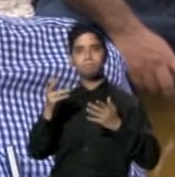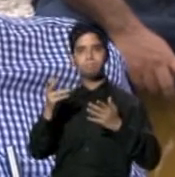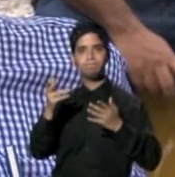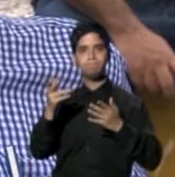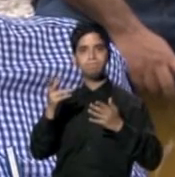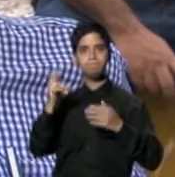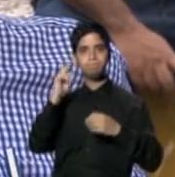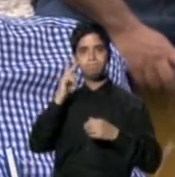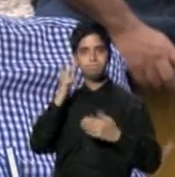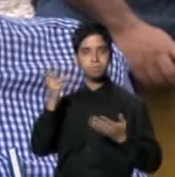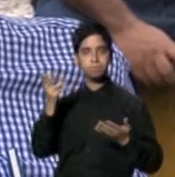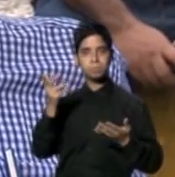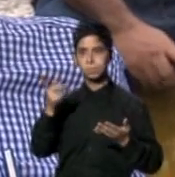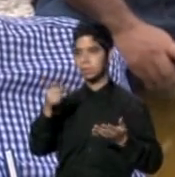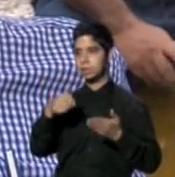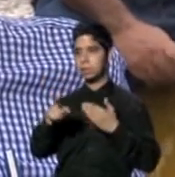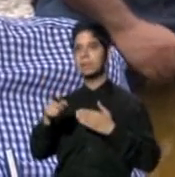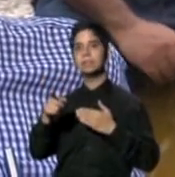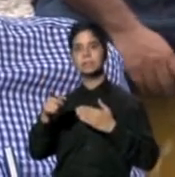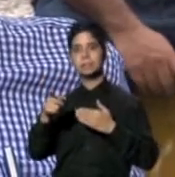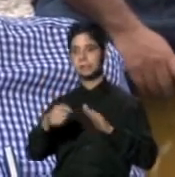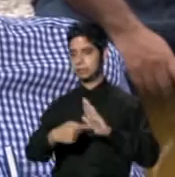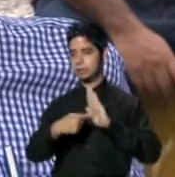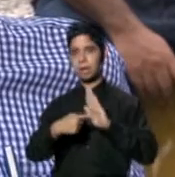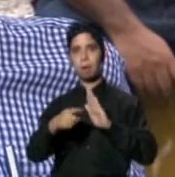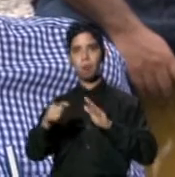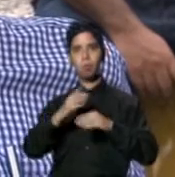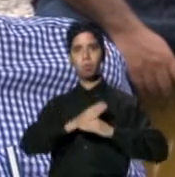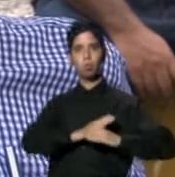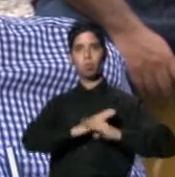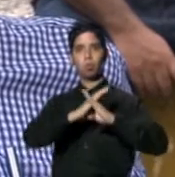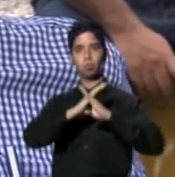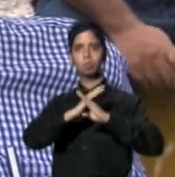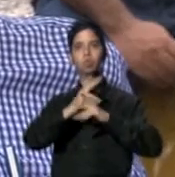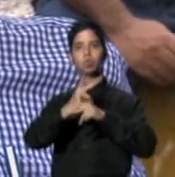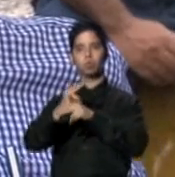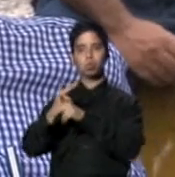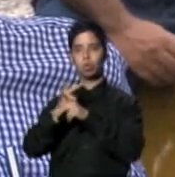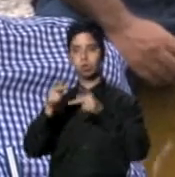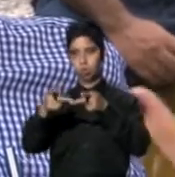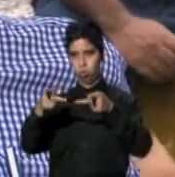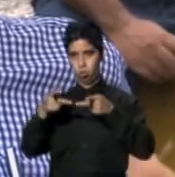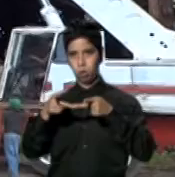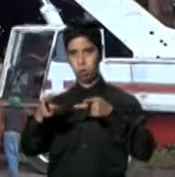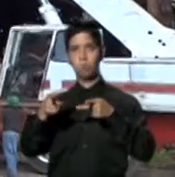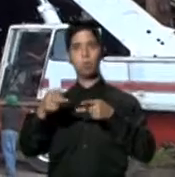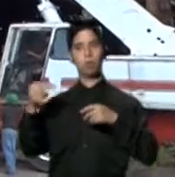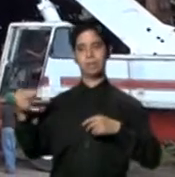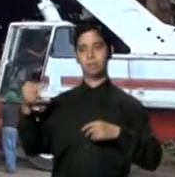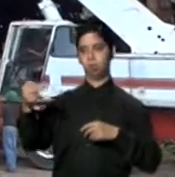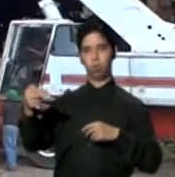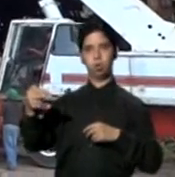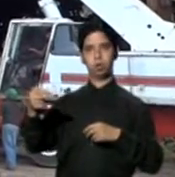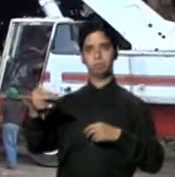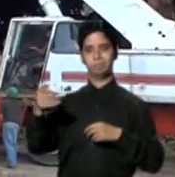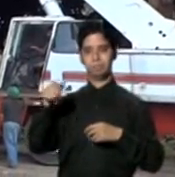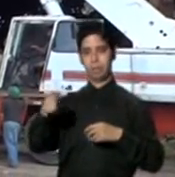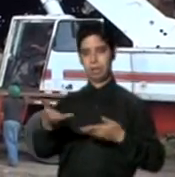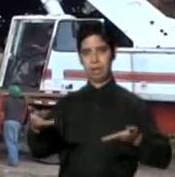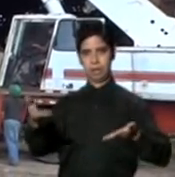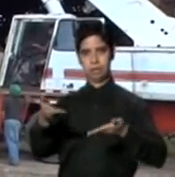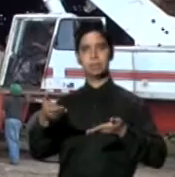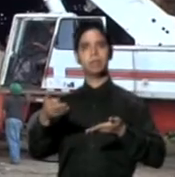una protección amplia como Monumento Histórico de esta central.